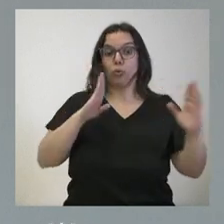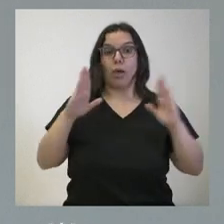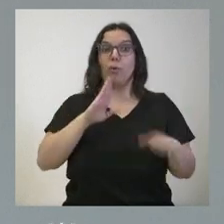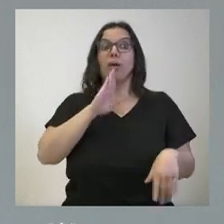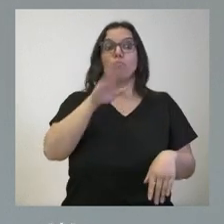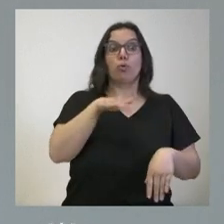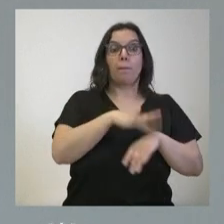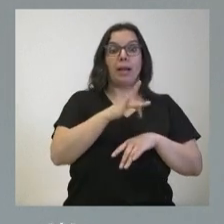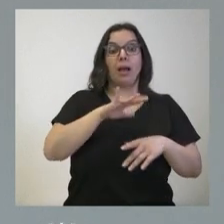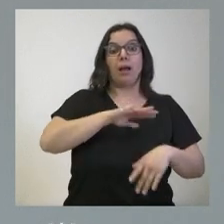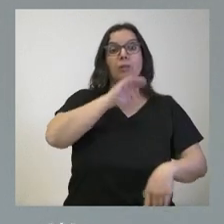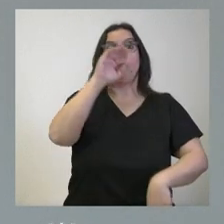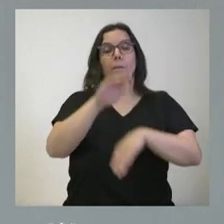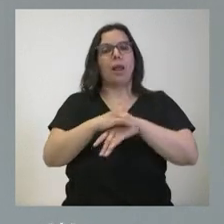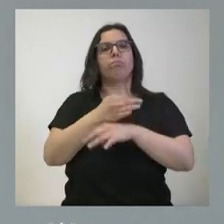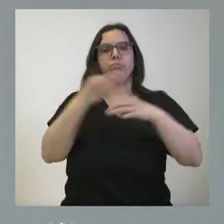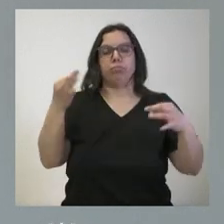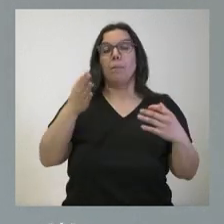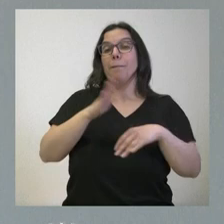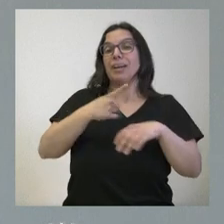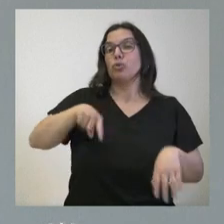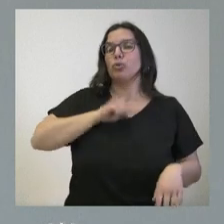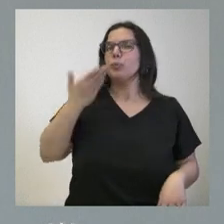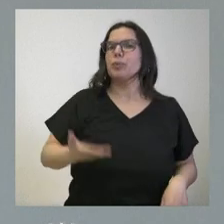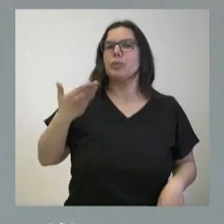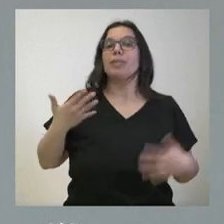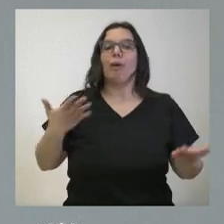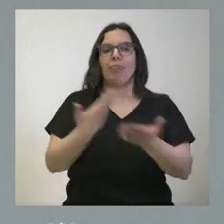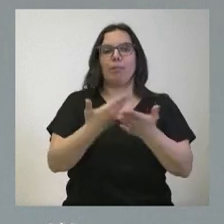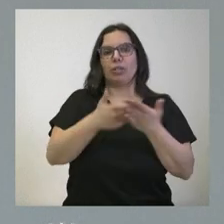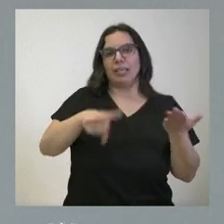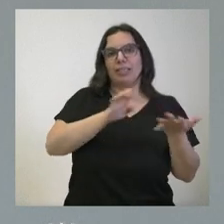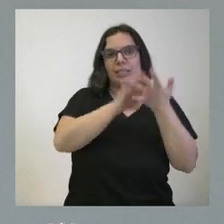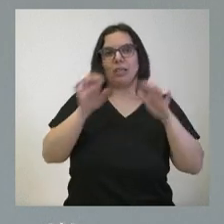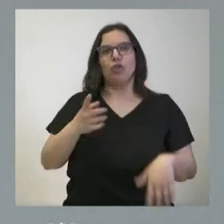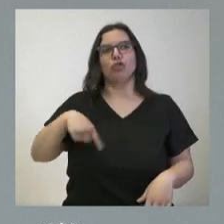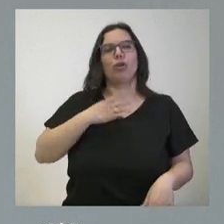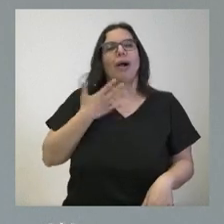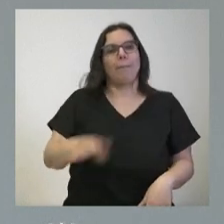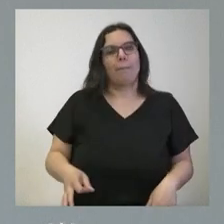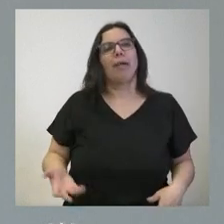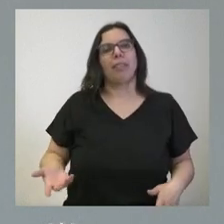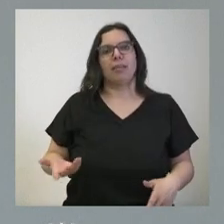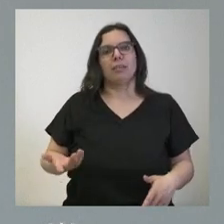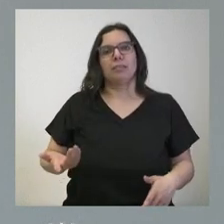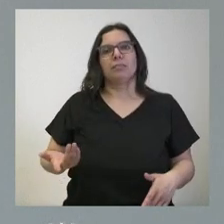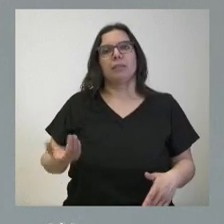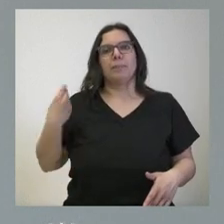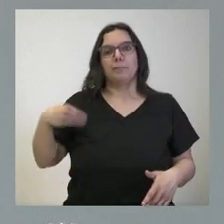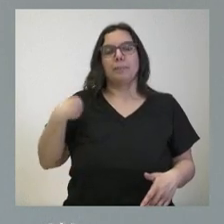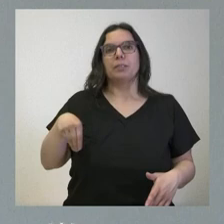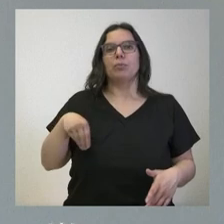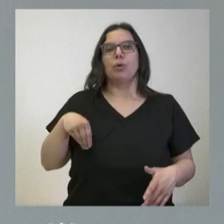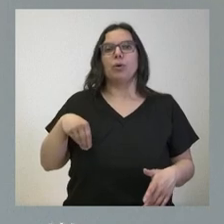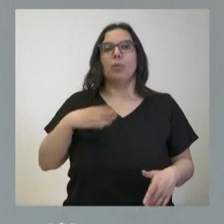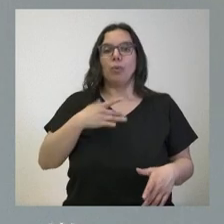en práctica. Por lo es muy importante el poder demostrar en Castilla y León que somos capaces de hacer posible que haya